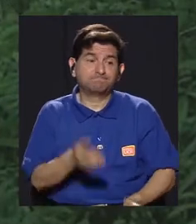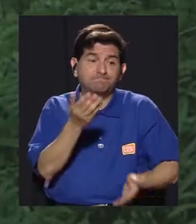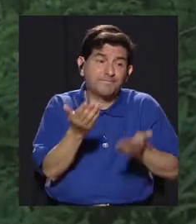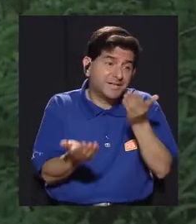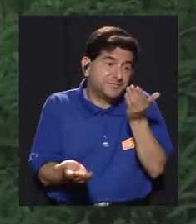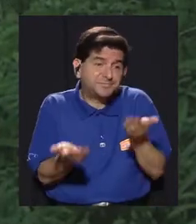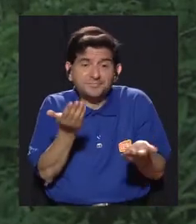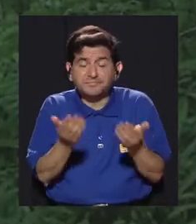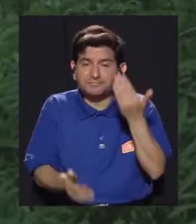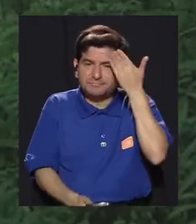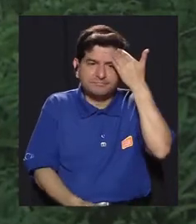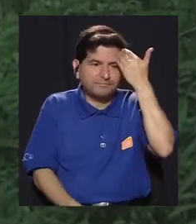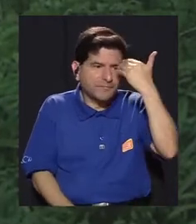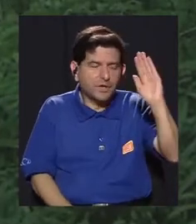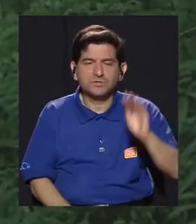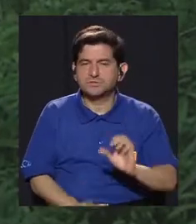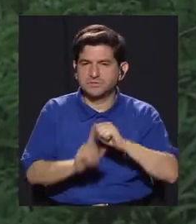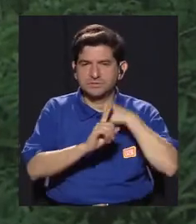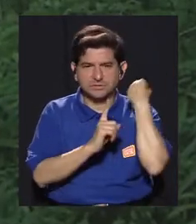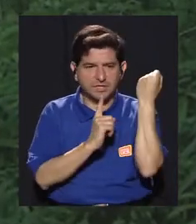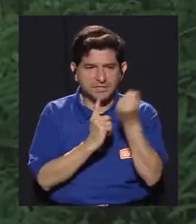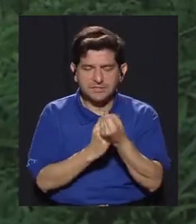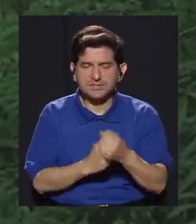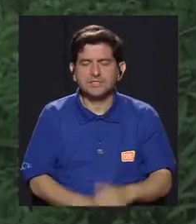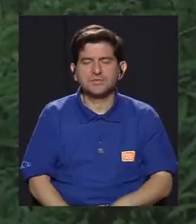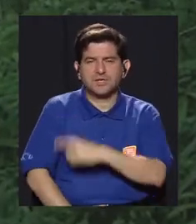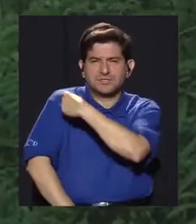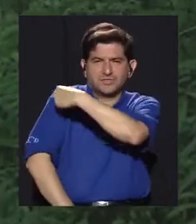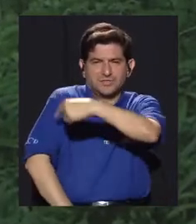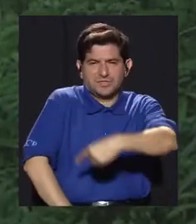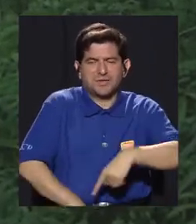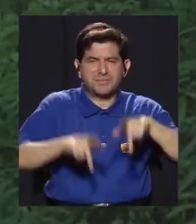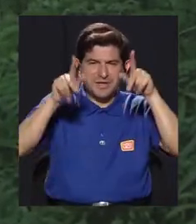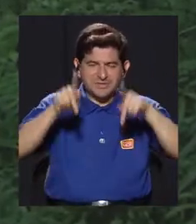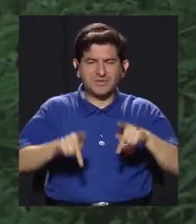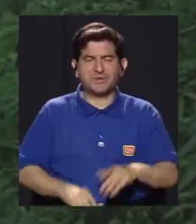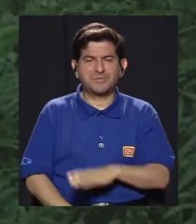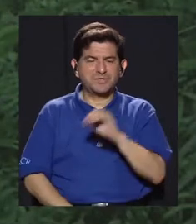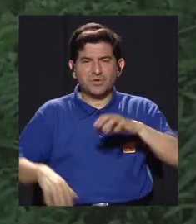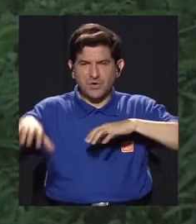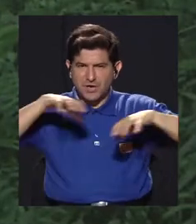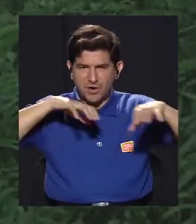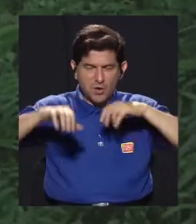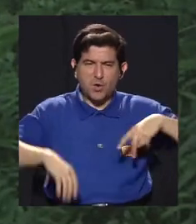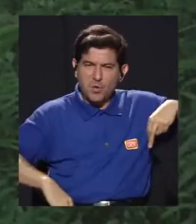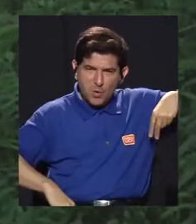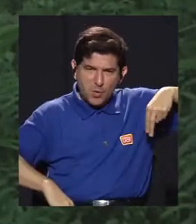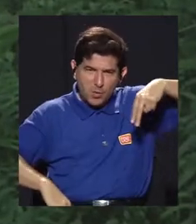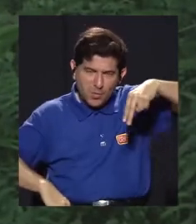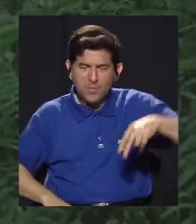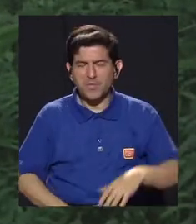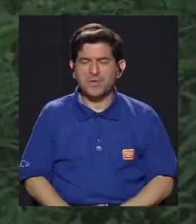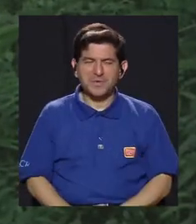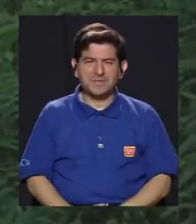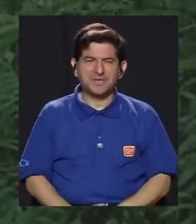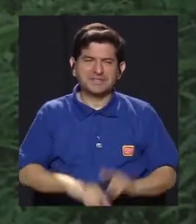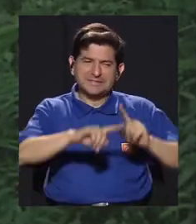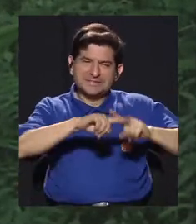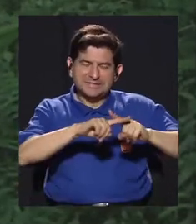Que de repente no se condicionan la postura del brazo de una persona o el movimiento al caminar,